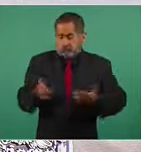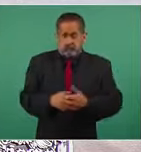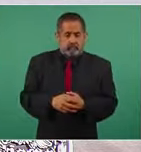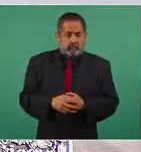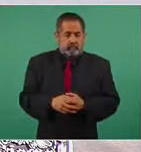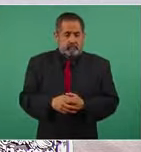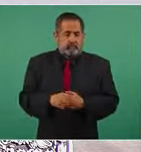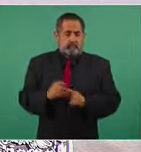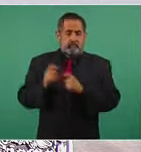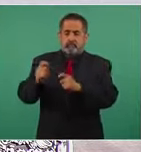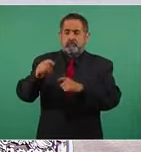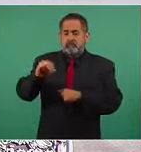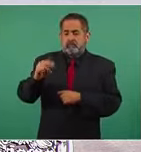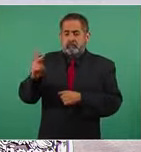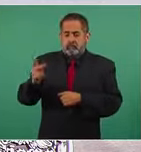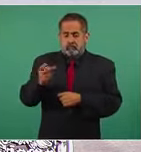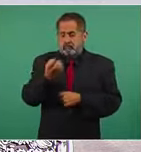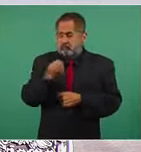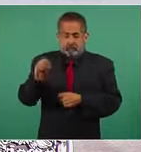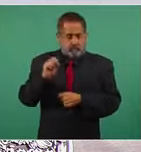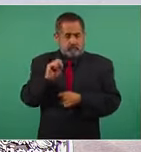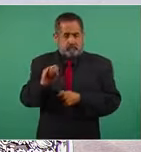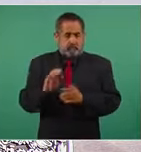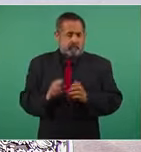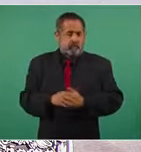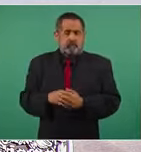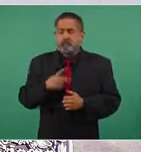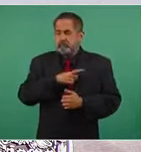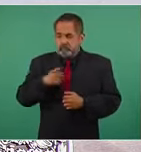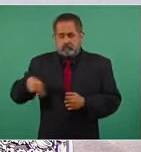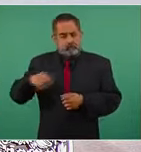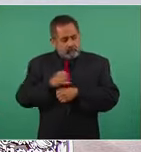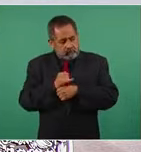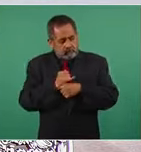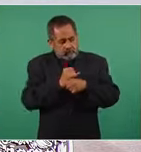tiene que ver con el ministerio público, se tiene que ver una investigación